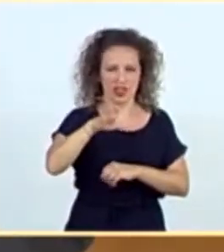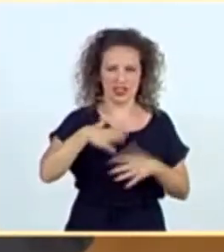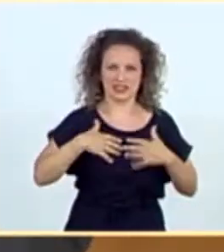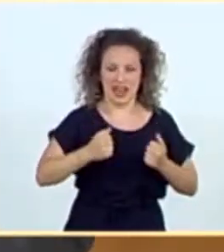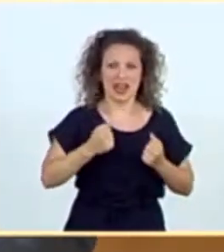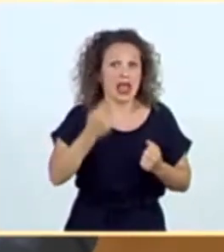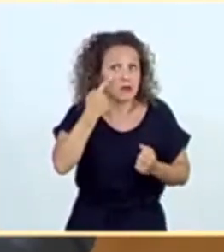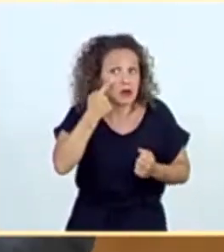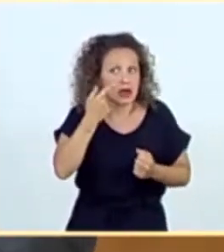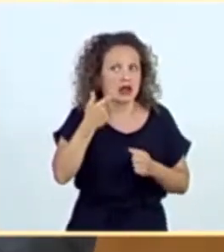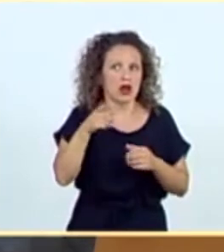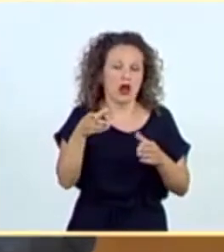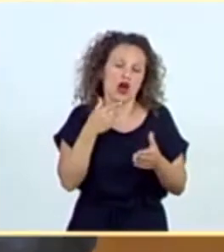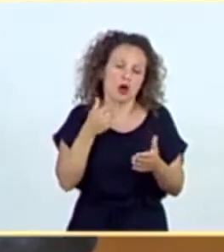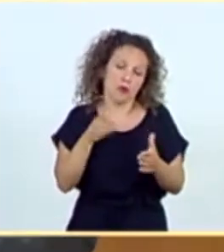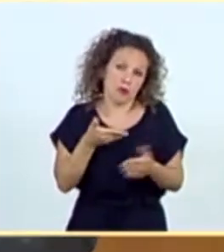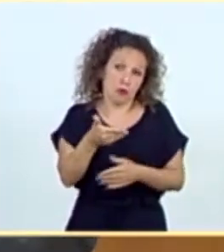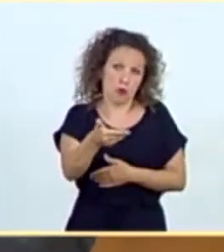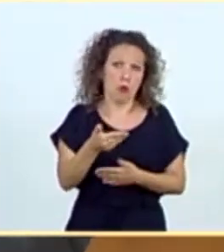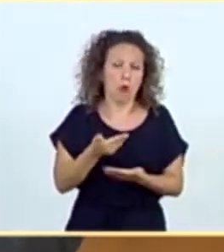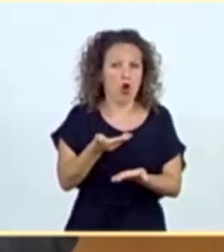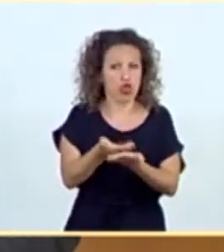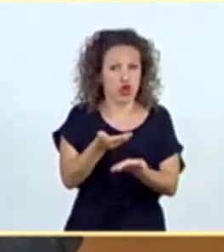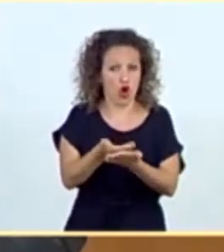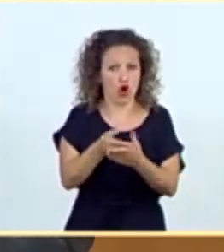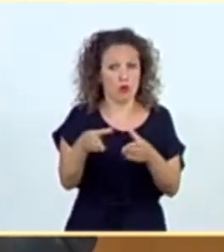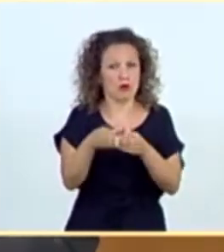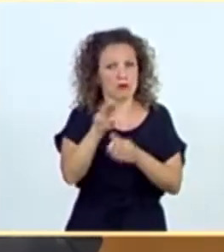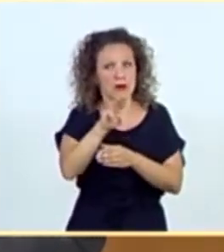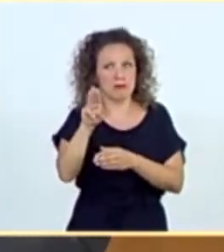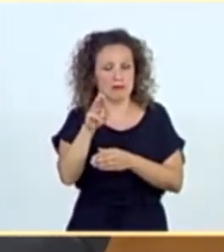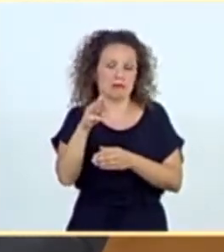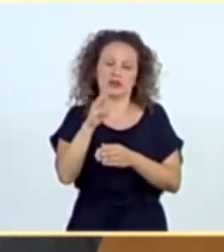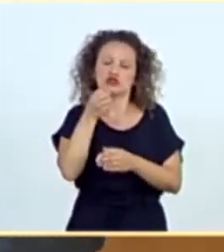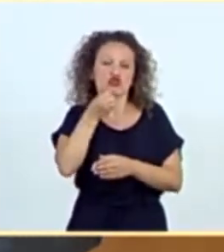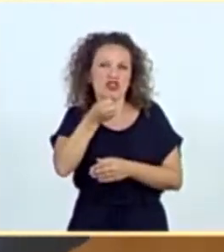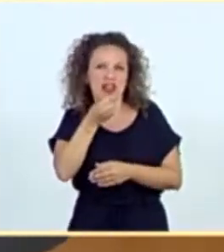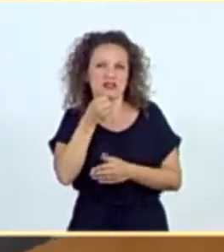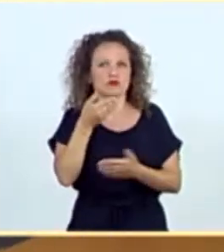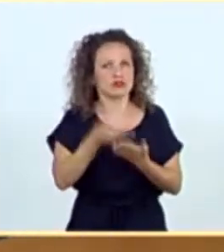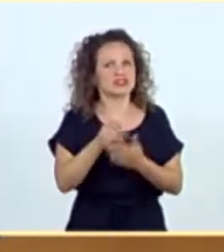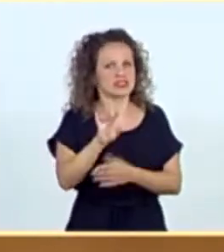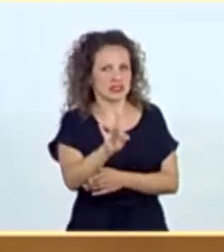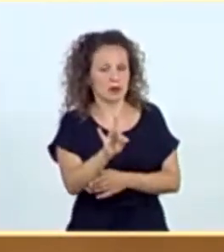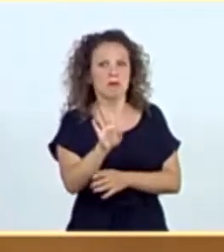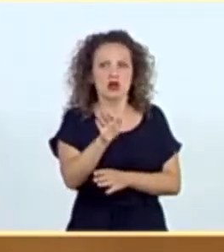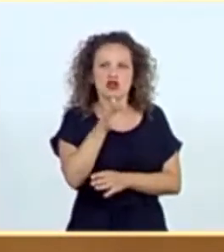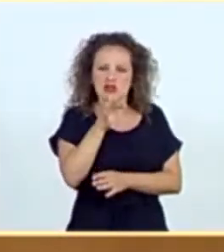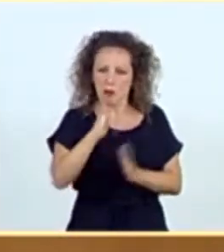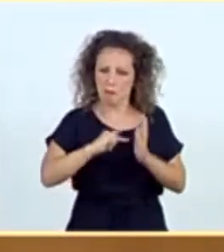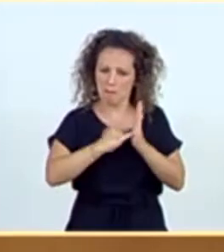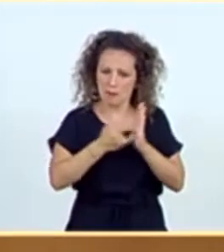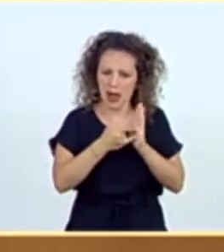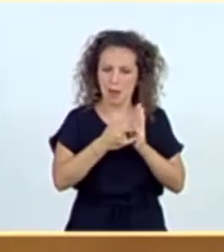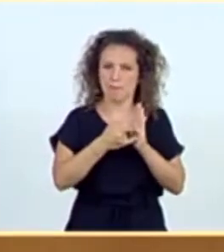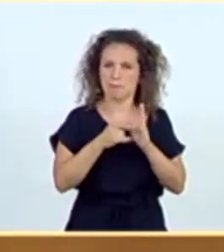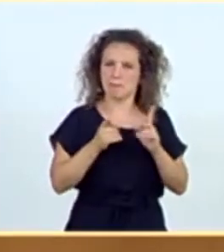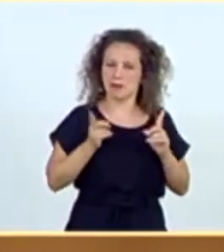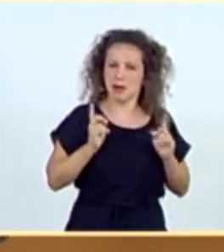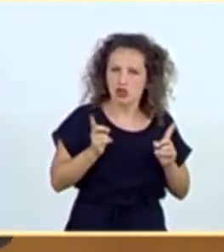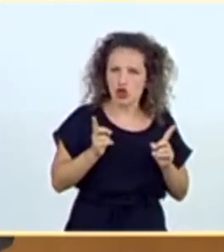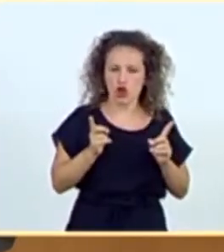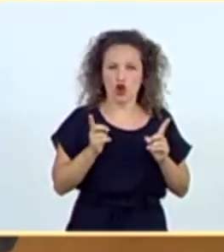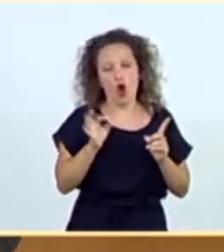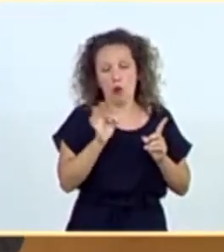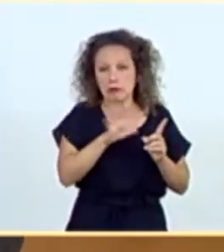el Grupo Socialista vote a favor. Y creemos que el anunciado por usted, pero todavía no aprobado, plan de prevención y respuesta frente a rebotes del